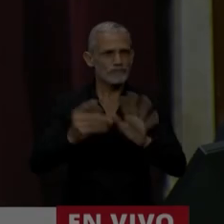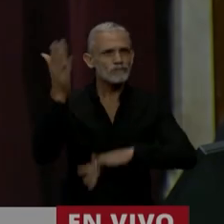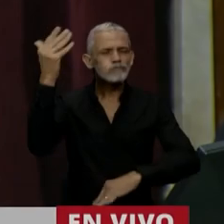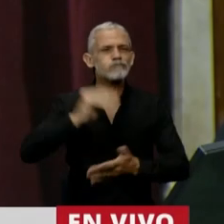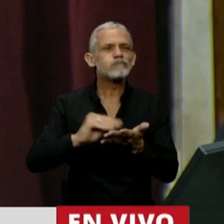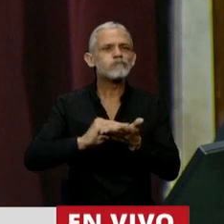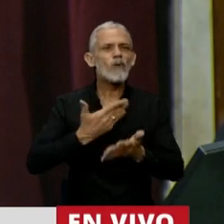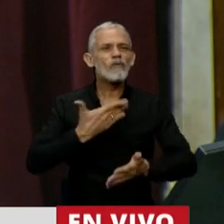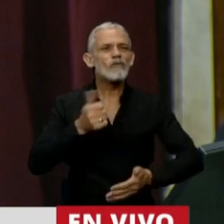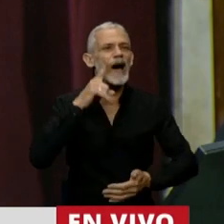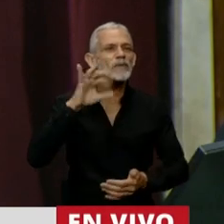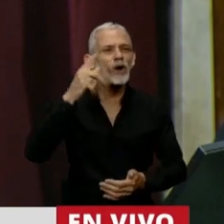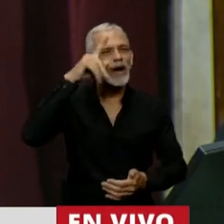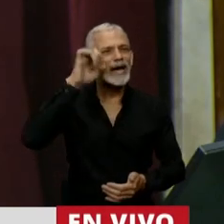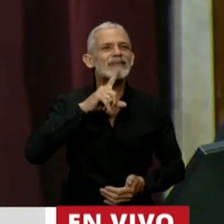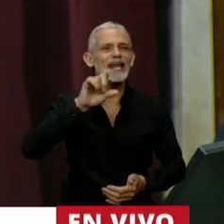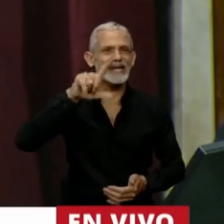La palabra al diputado Fabio Quetlas.